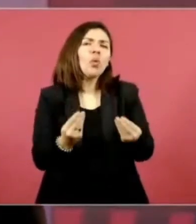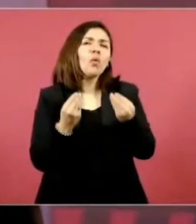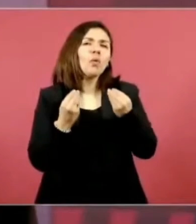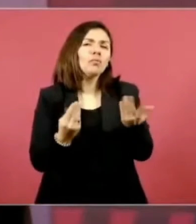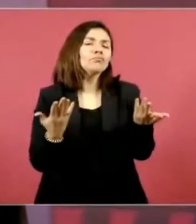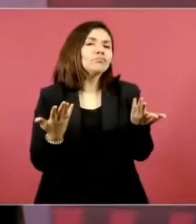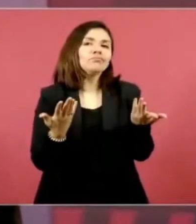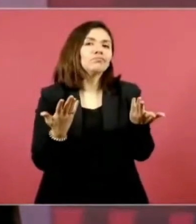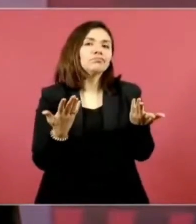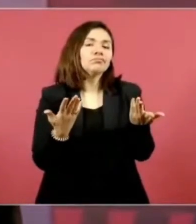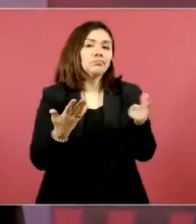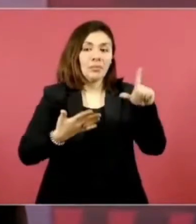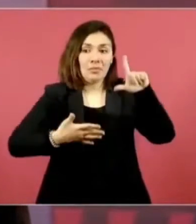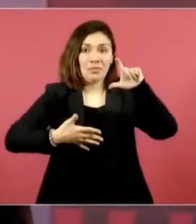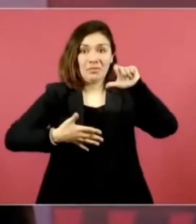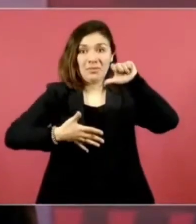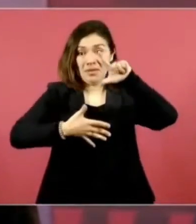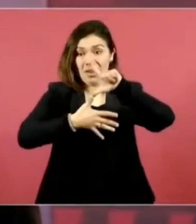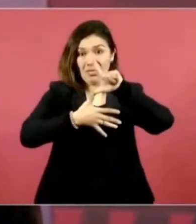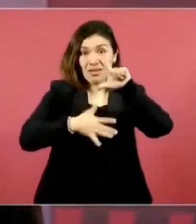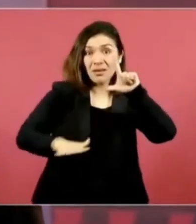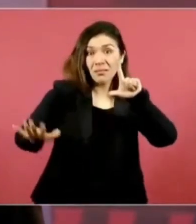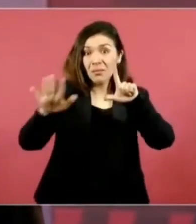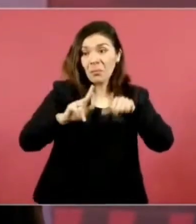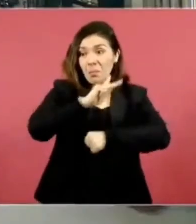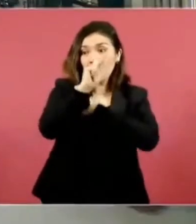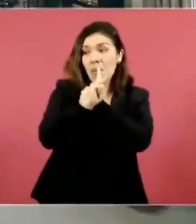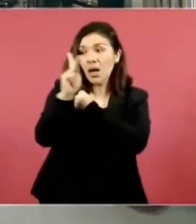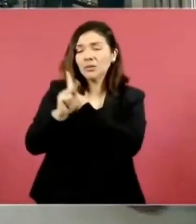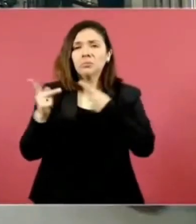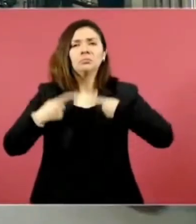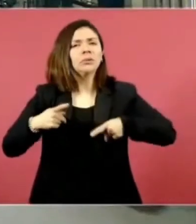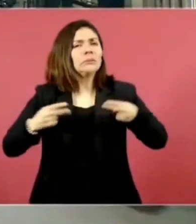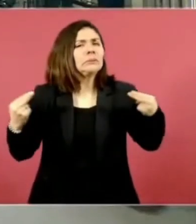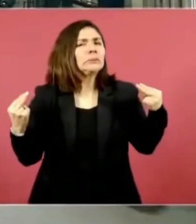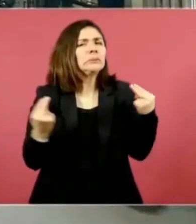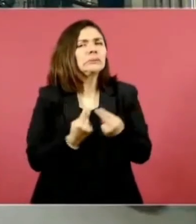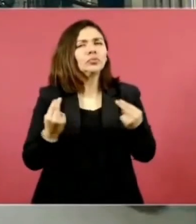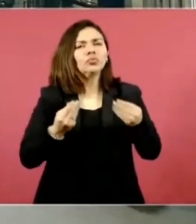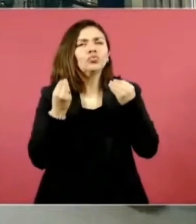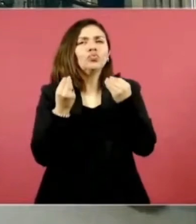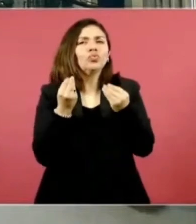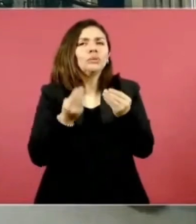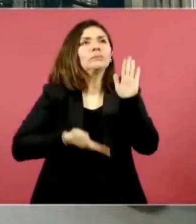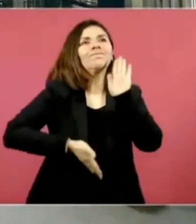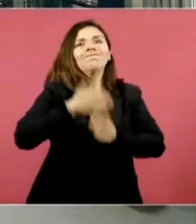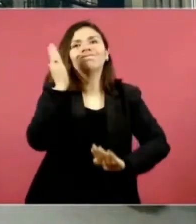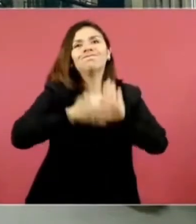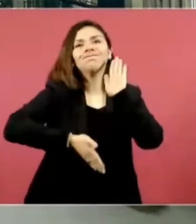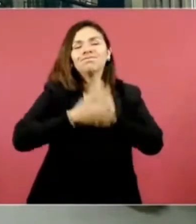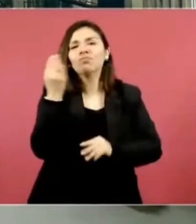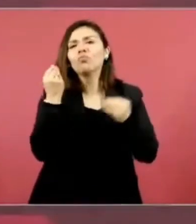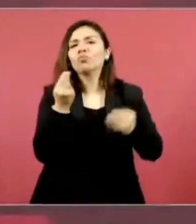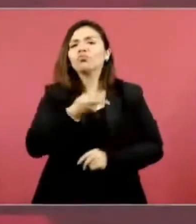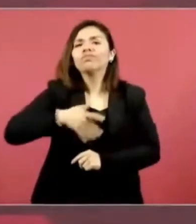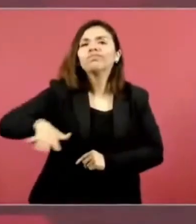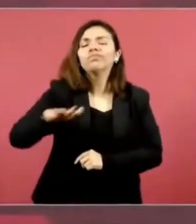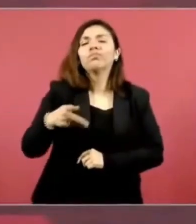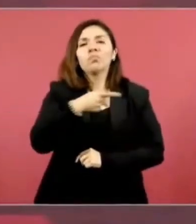de América Latina y del Caribe hay pobreza